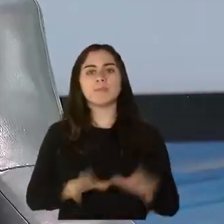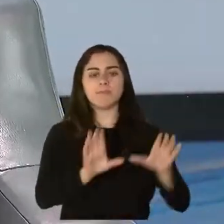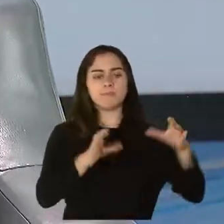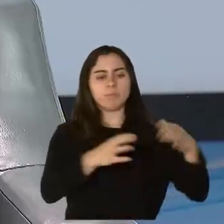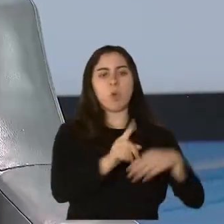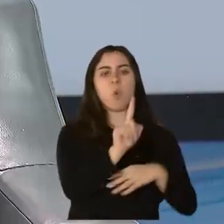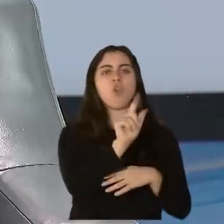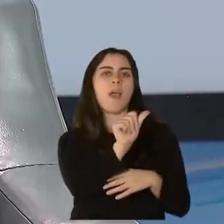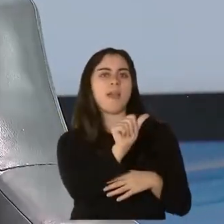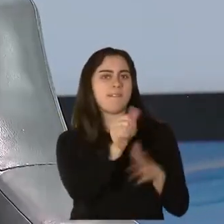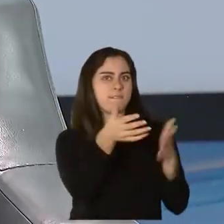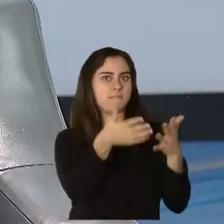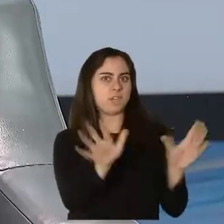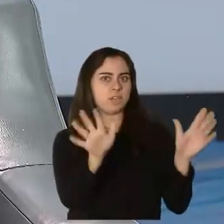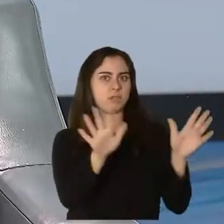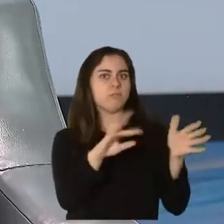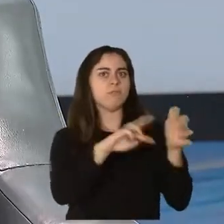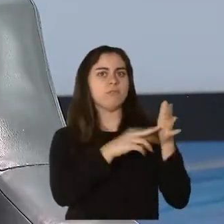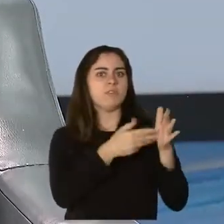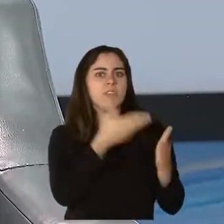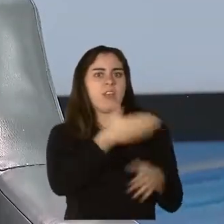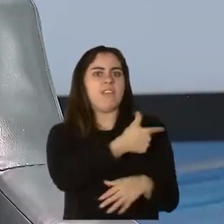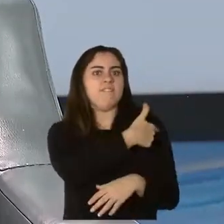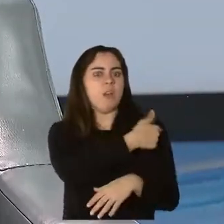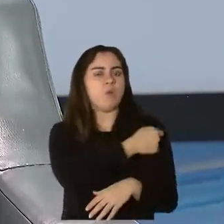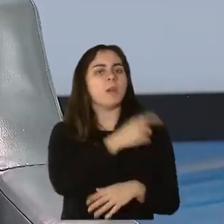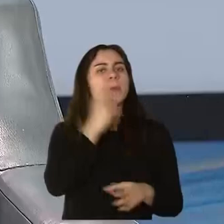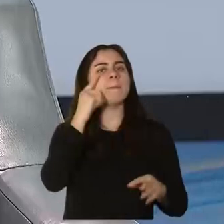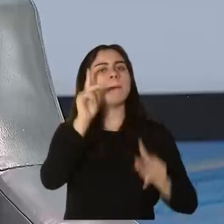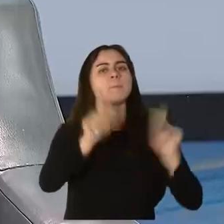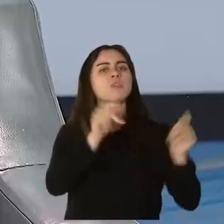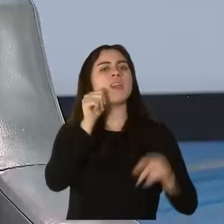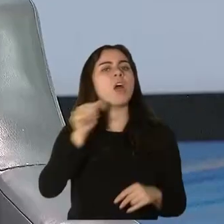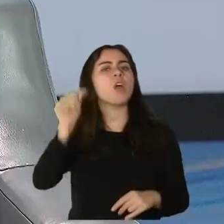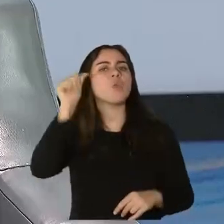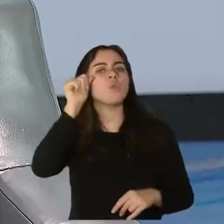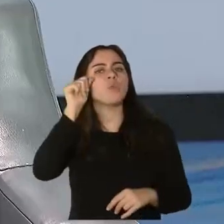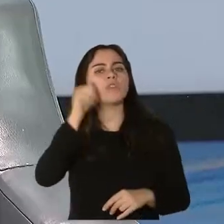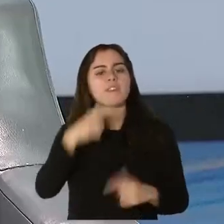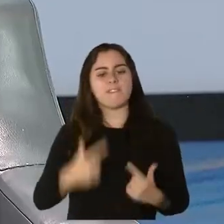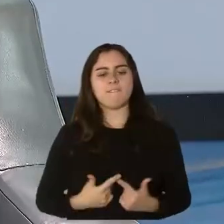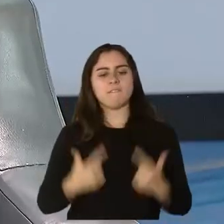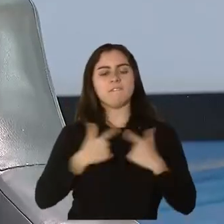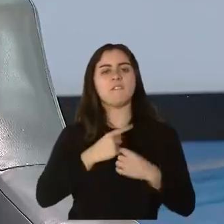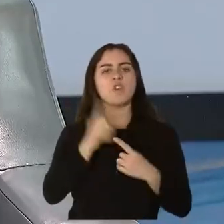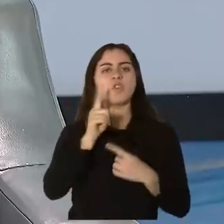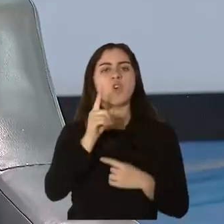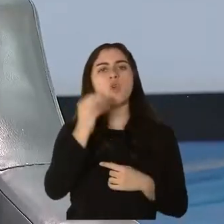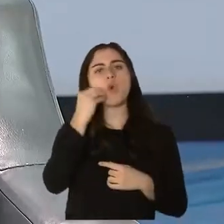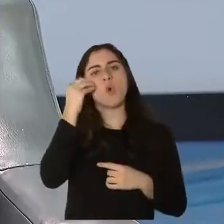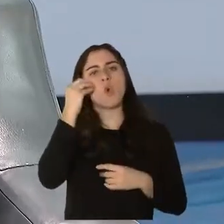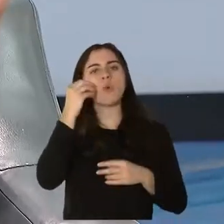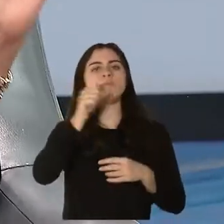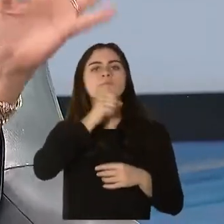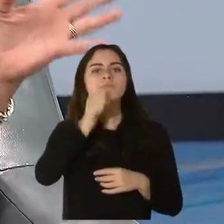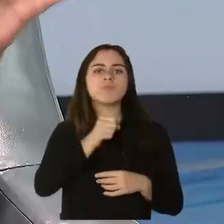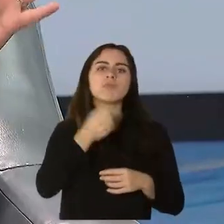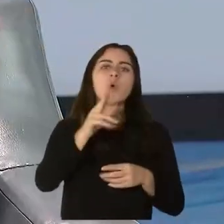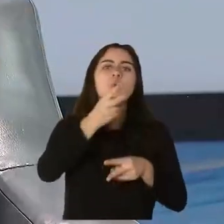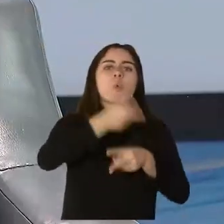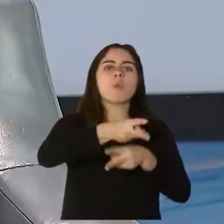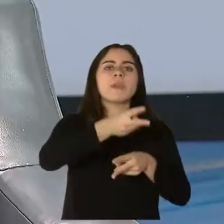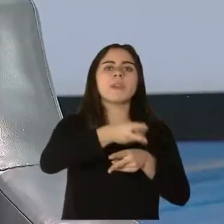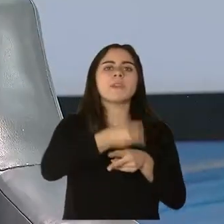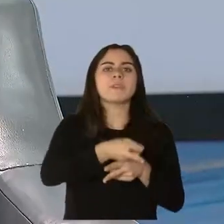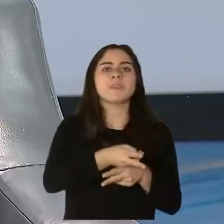1A también contemplaba la vacunación de los adultos en facilidades de cuido prolongado. Eso comenzó